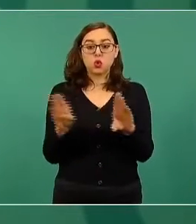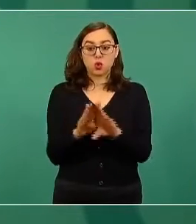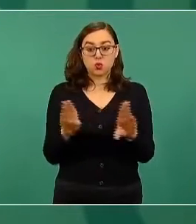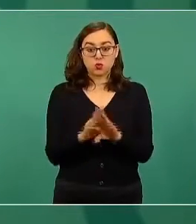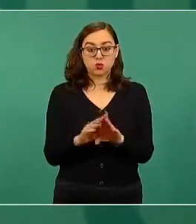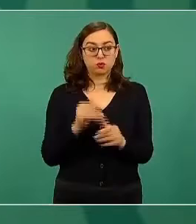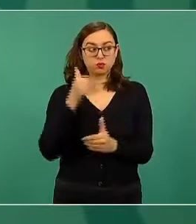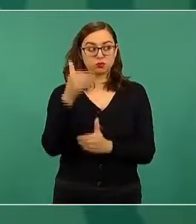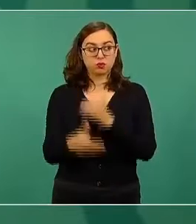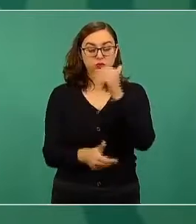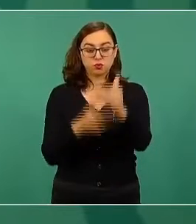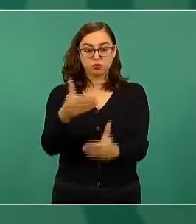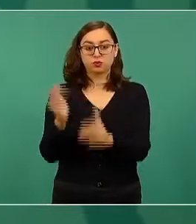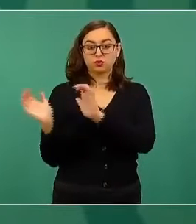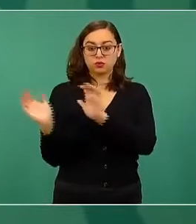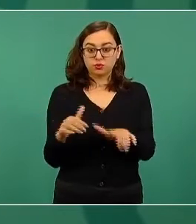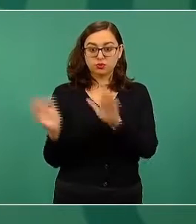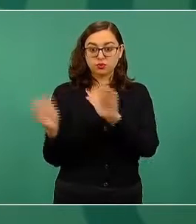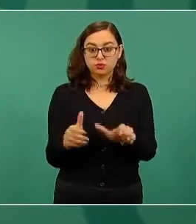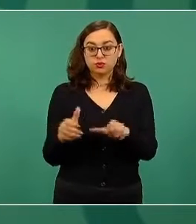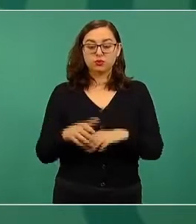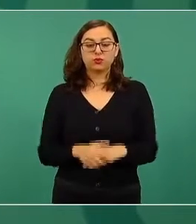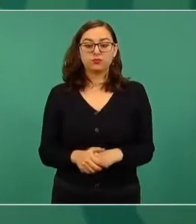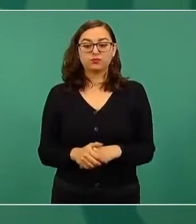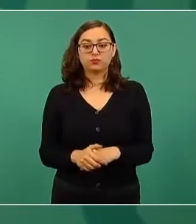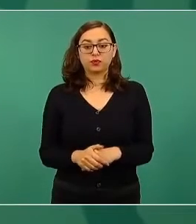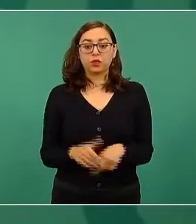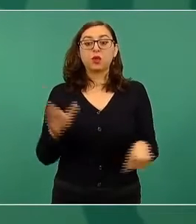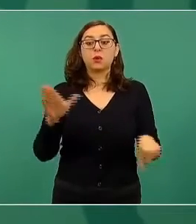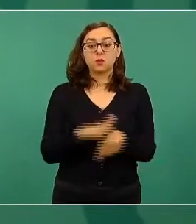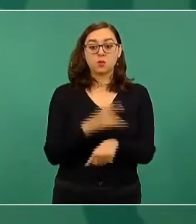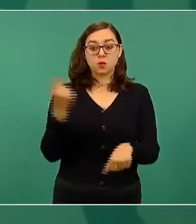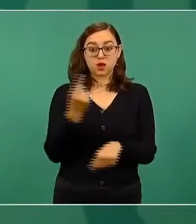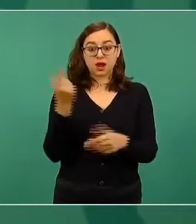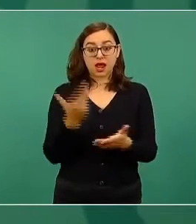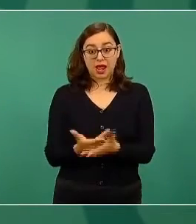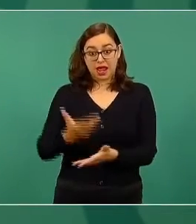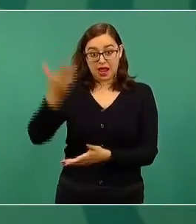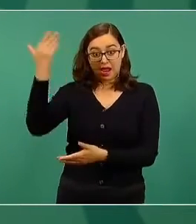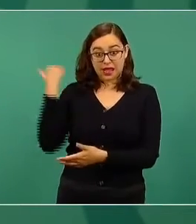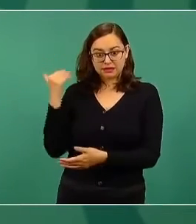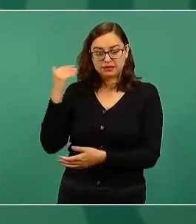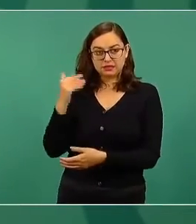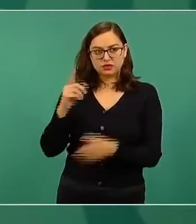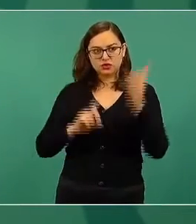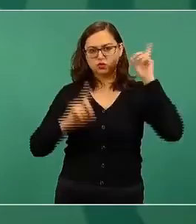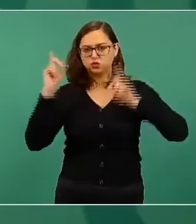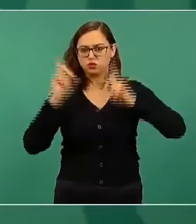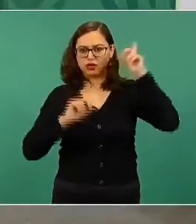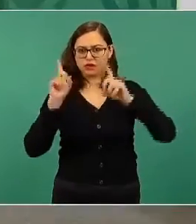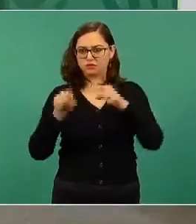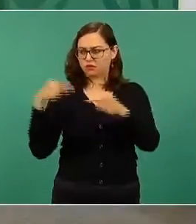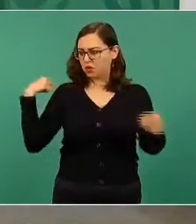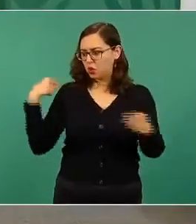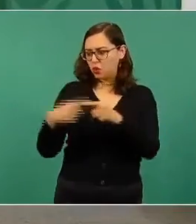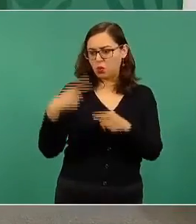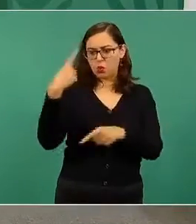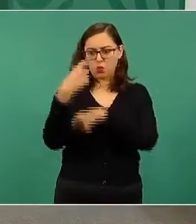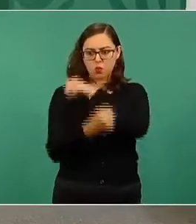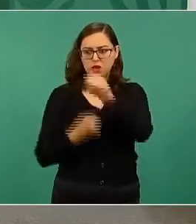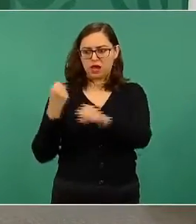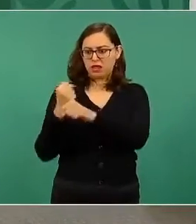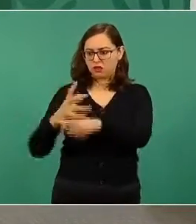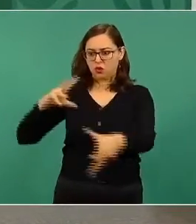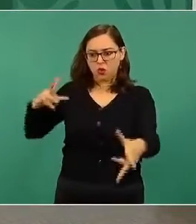Porque surgió la pregunta que si se les iba a pagar de manera retroactiva y cuándo.